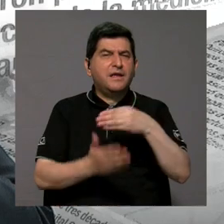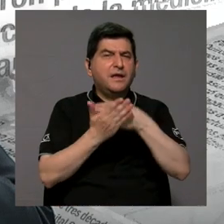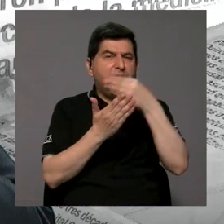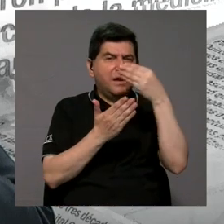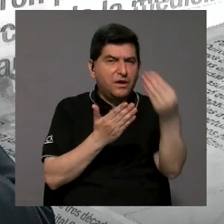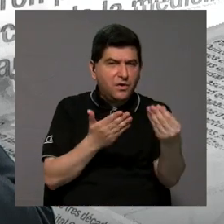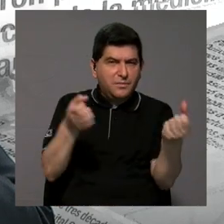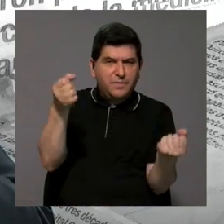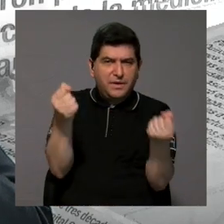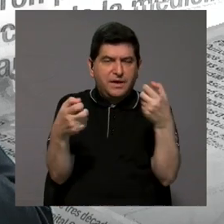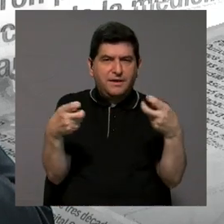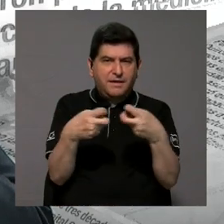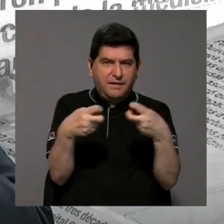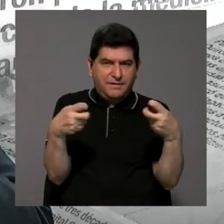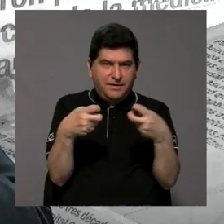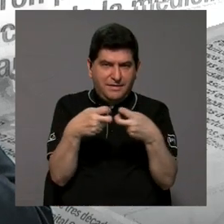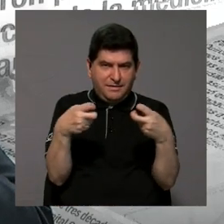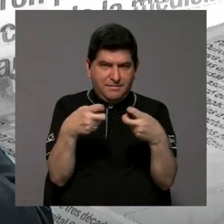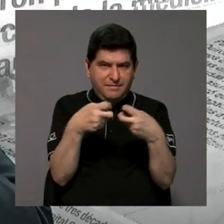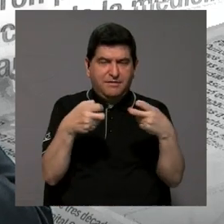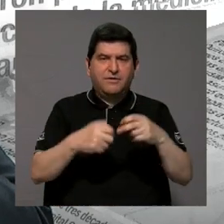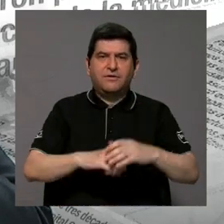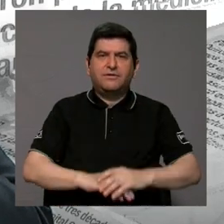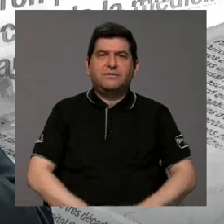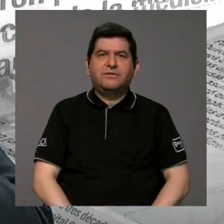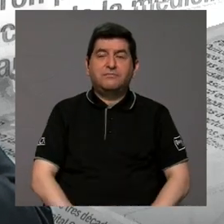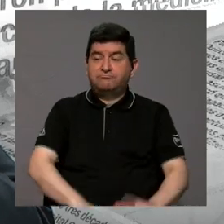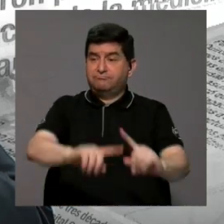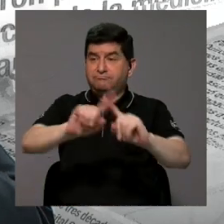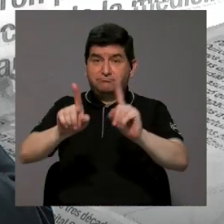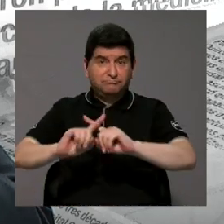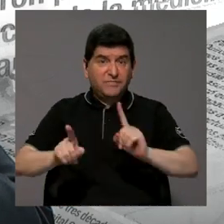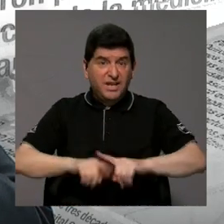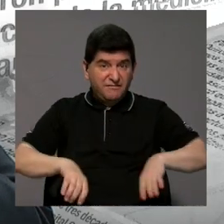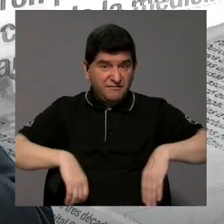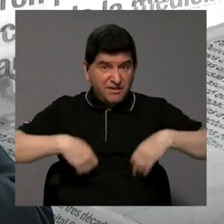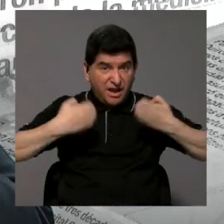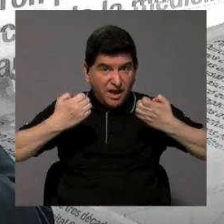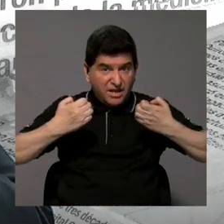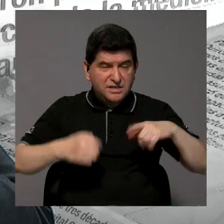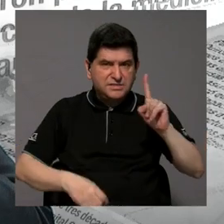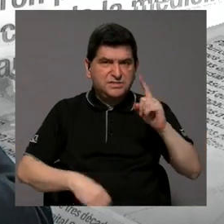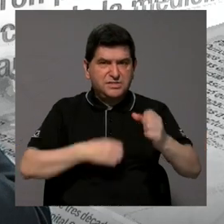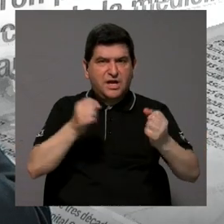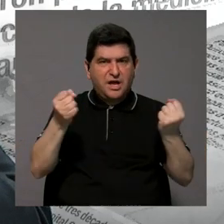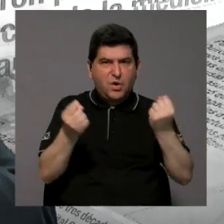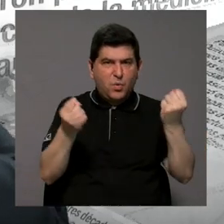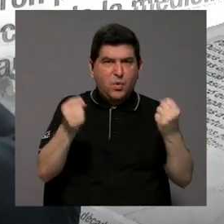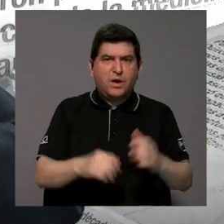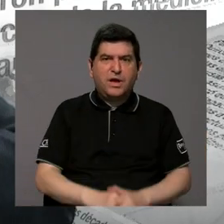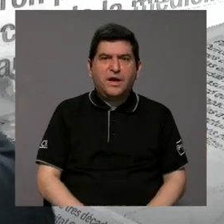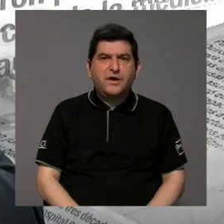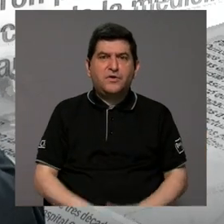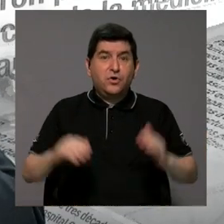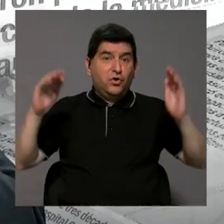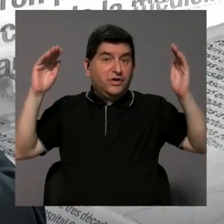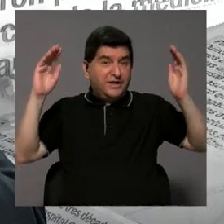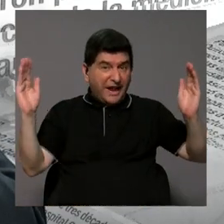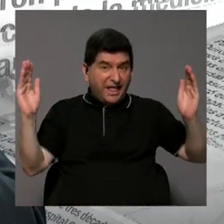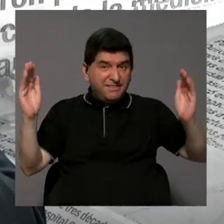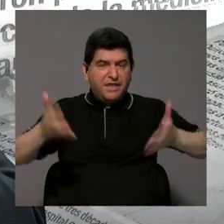adquisición de los carros eléctricos hay diferencias entre un vehículo más